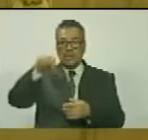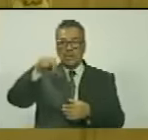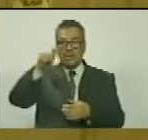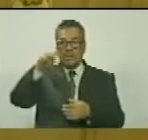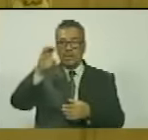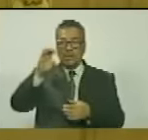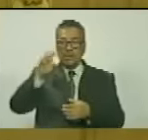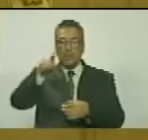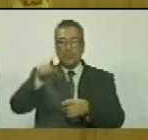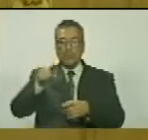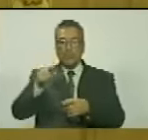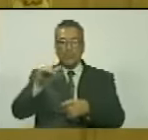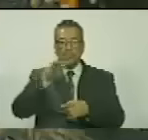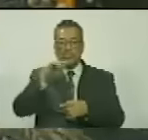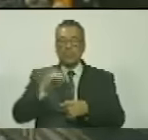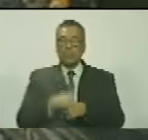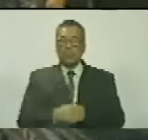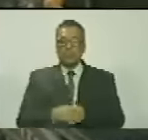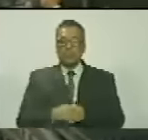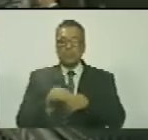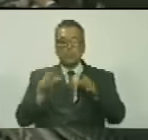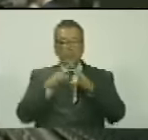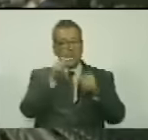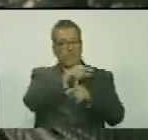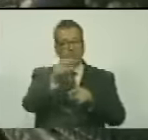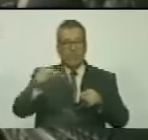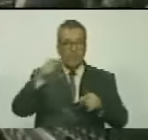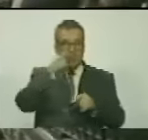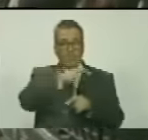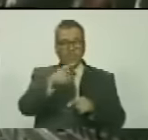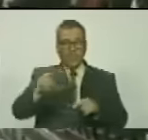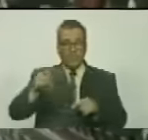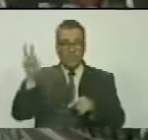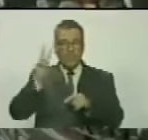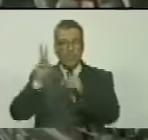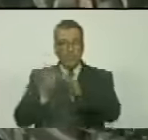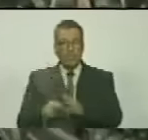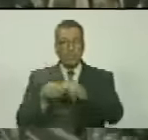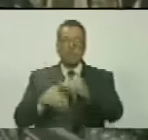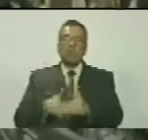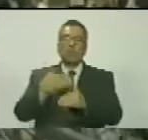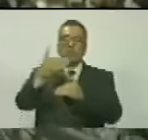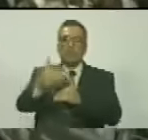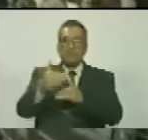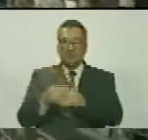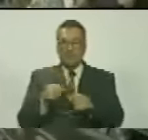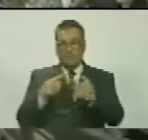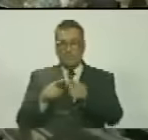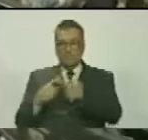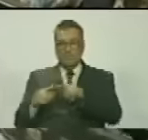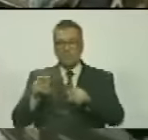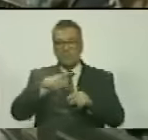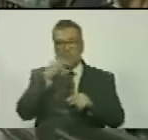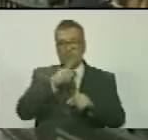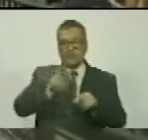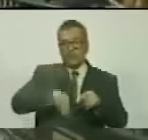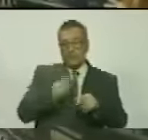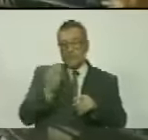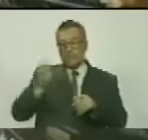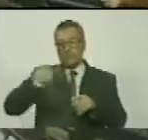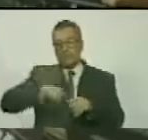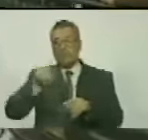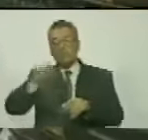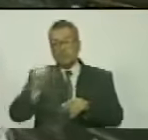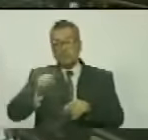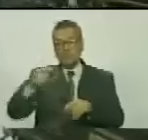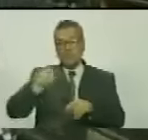llevamos ese mensaje a todo el pueblo de Venezuela que más allá de las diferencias políticas que pueden haber, porque